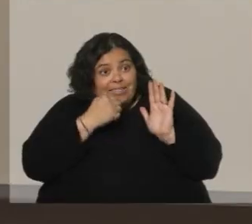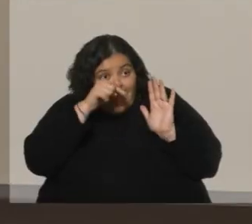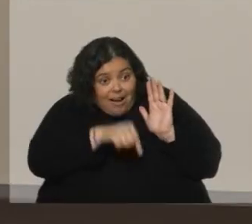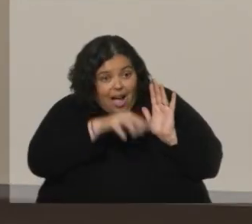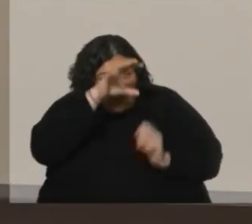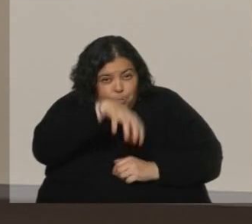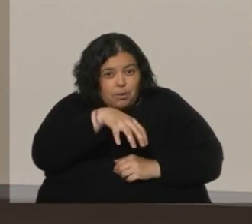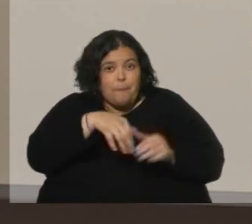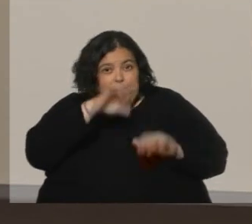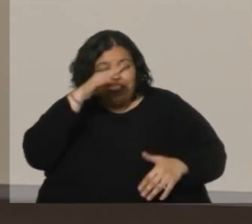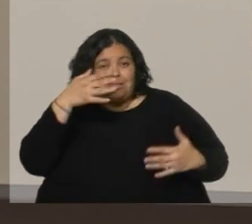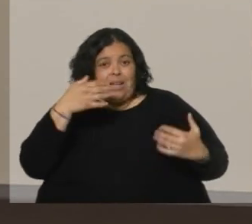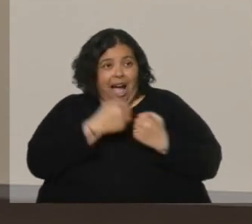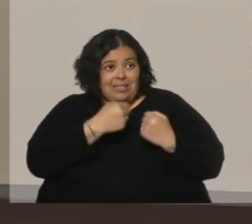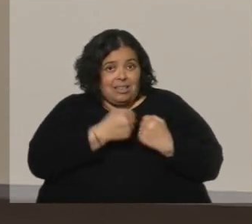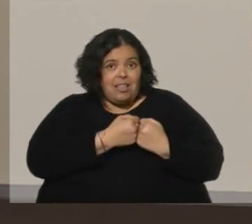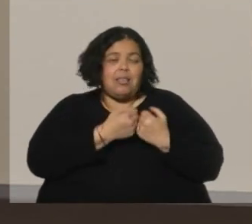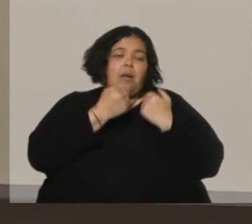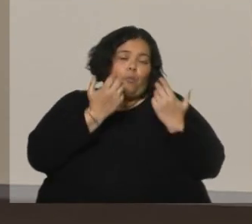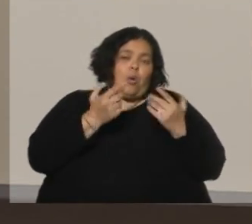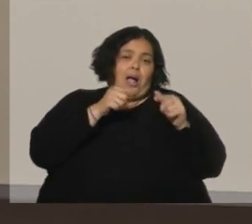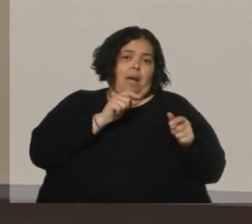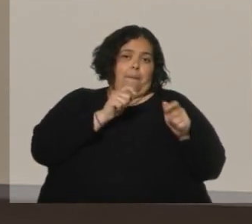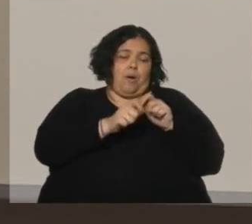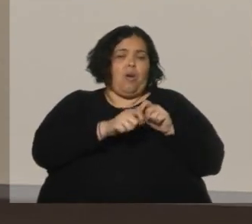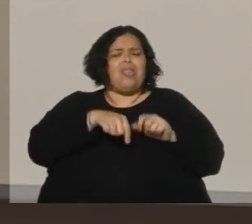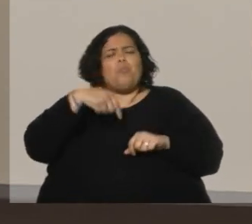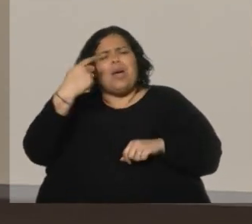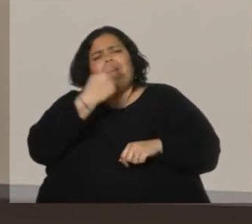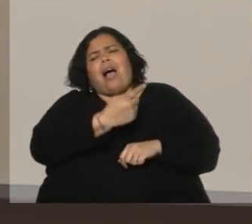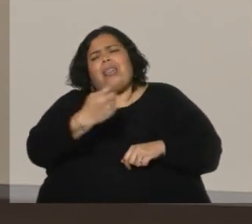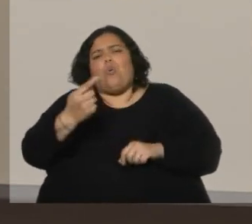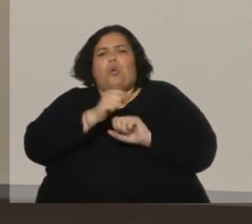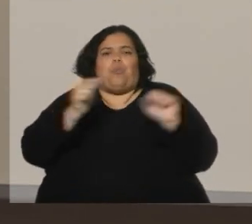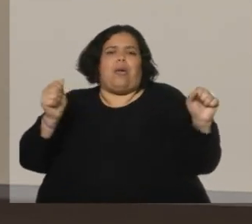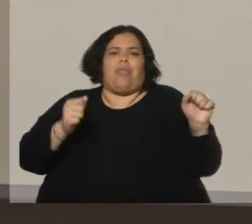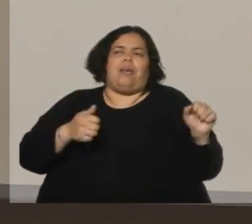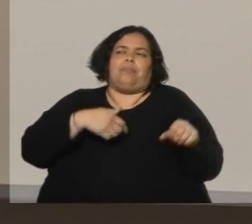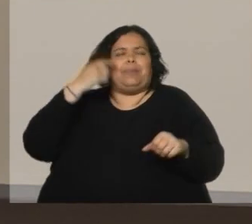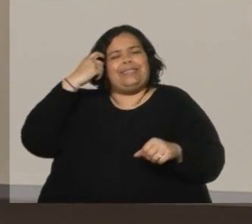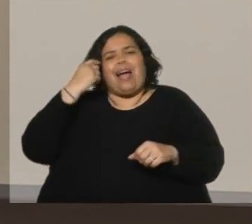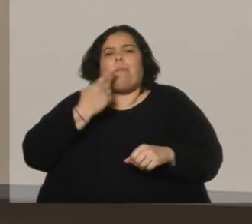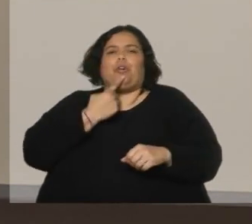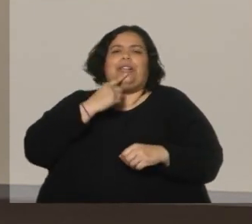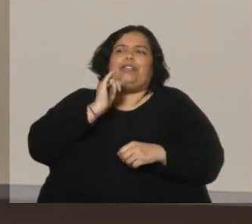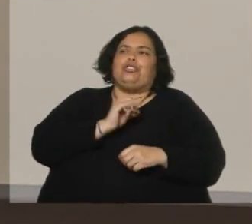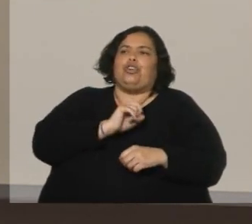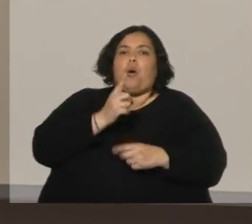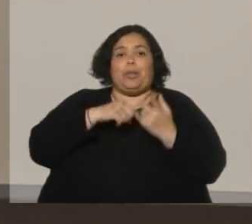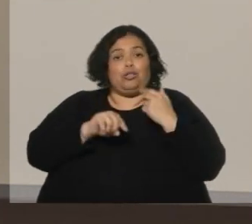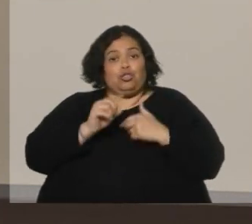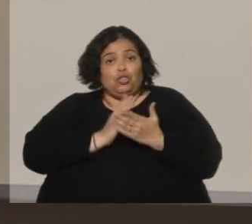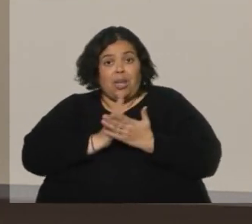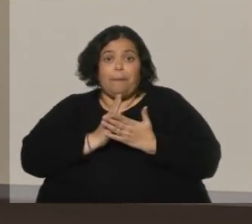iniciativas son las que te permiten a largo plazo. Después cada uno le podrá dar el uso político que sea, pero siempre hay que celebrar que se trate de